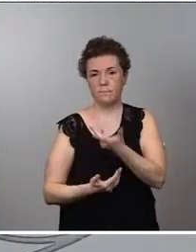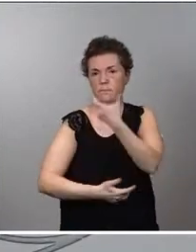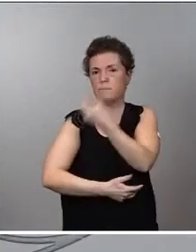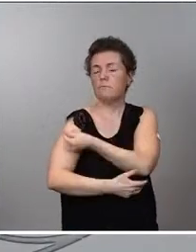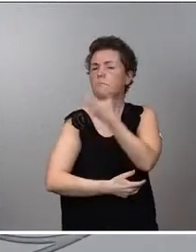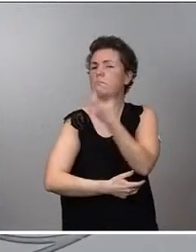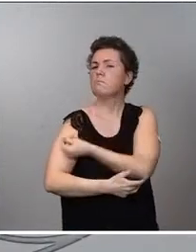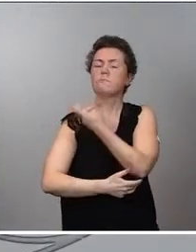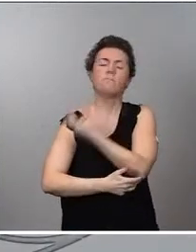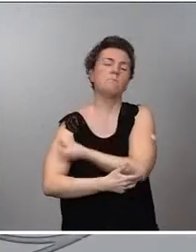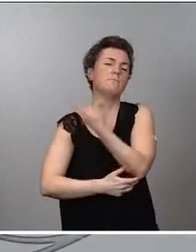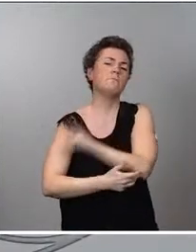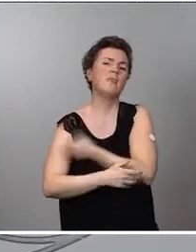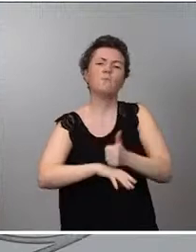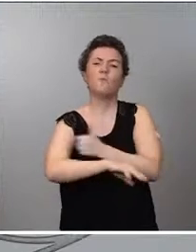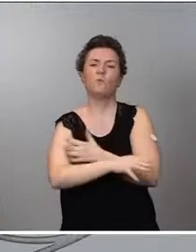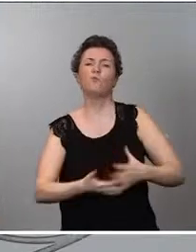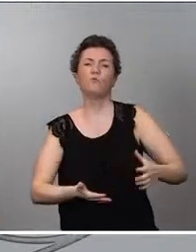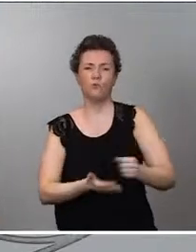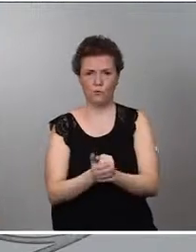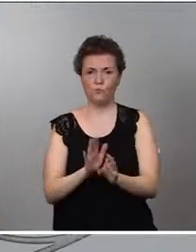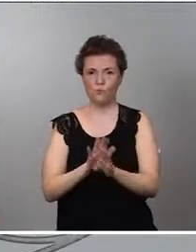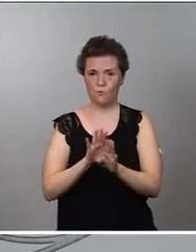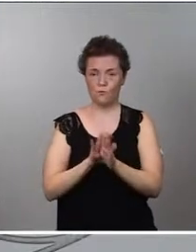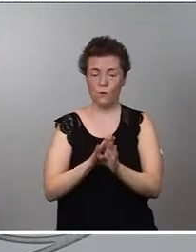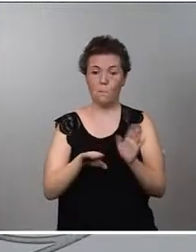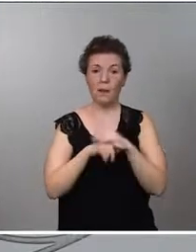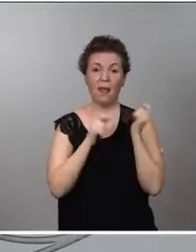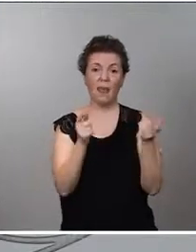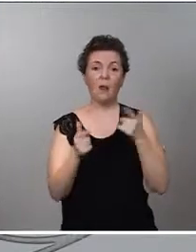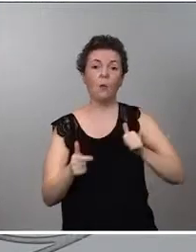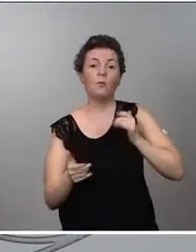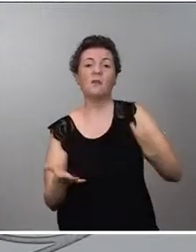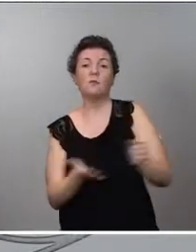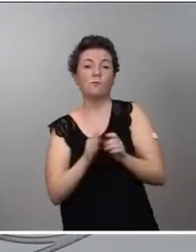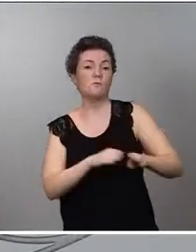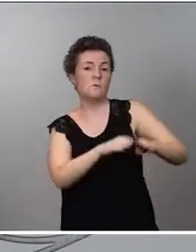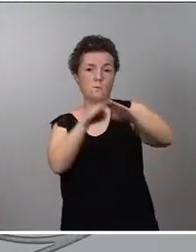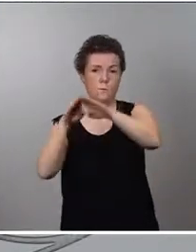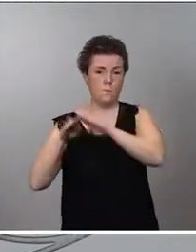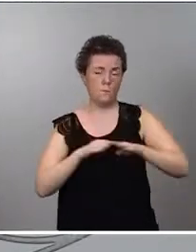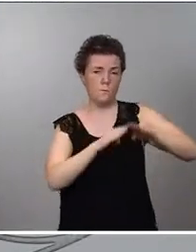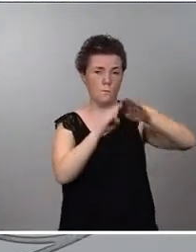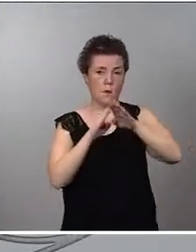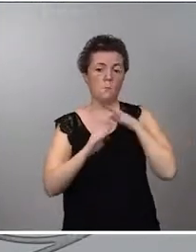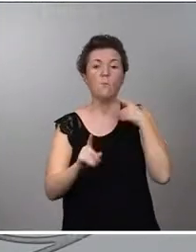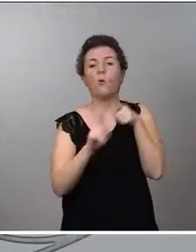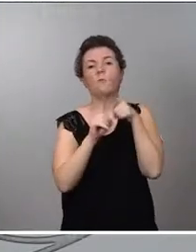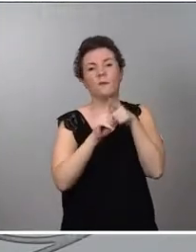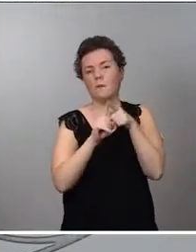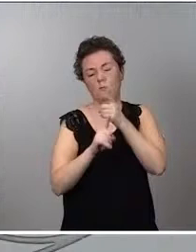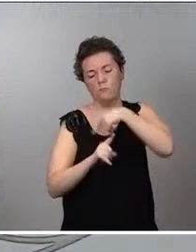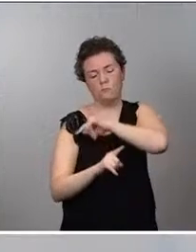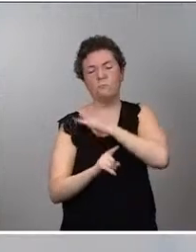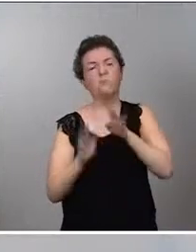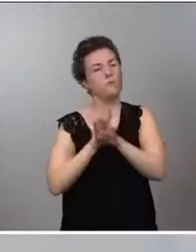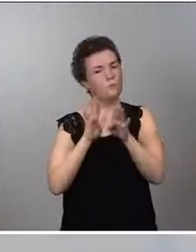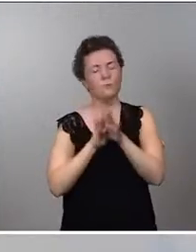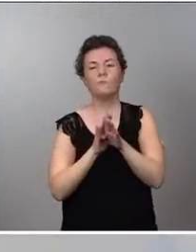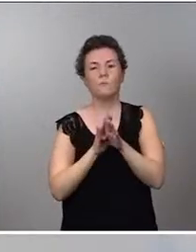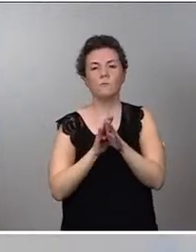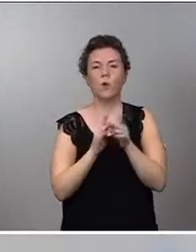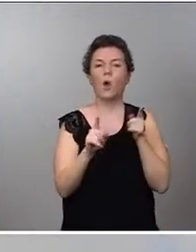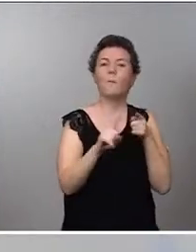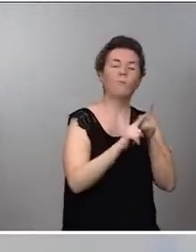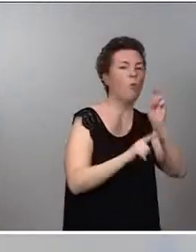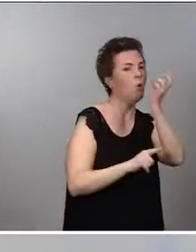a toda la población para darle a todas las mismas oportunidades y, desde luego, ese es el objetivo que nosotros mantenemos y no otro en